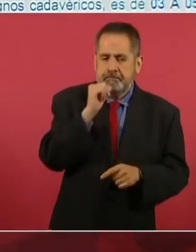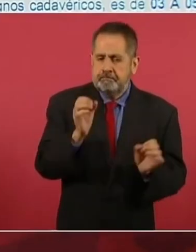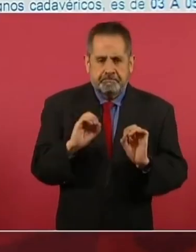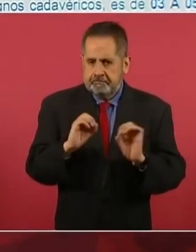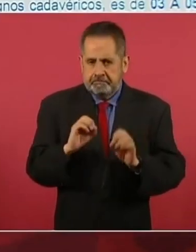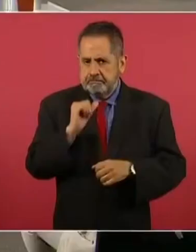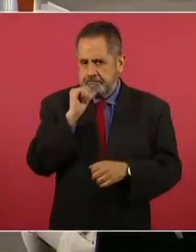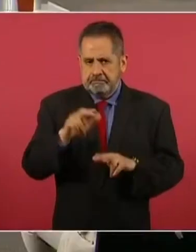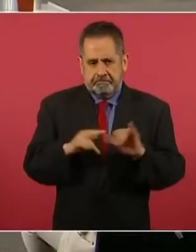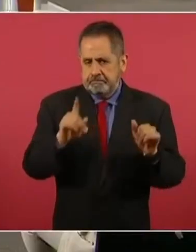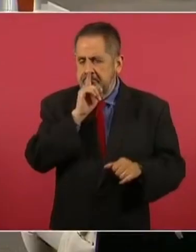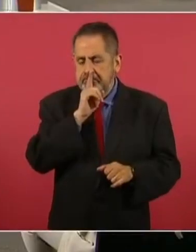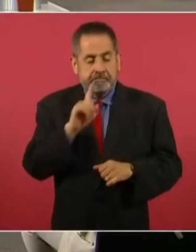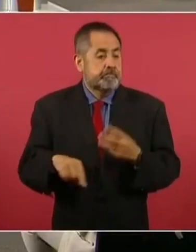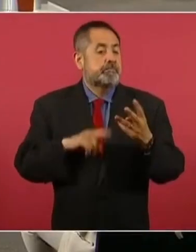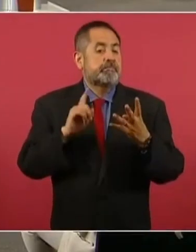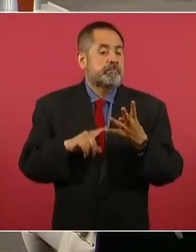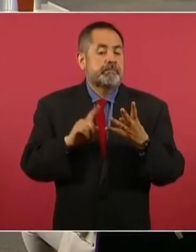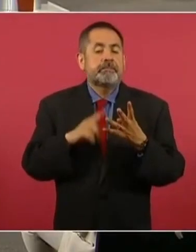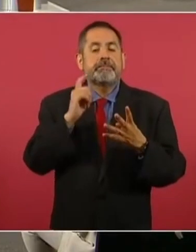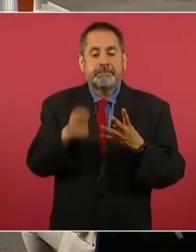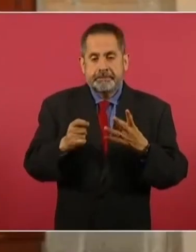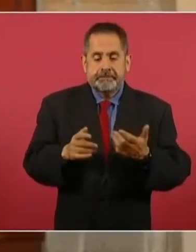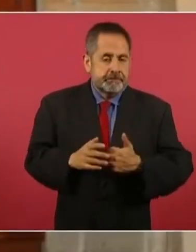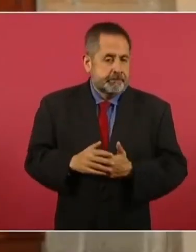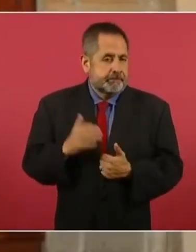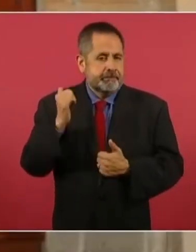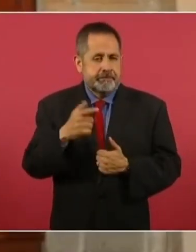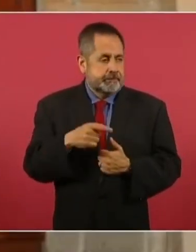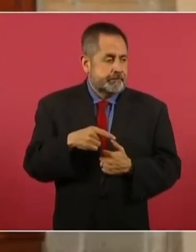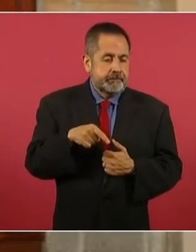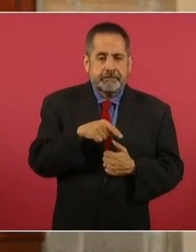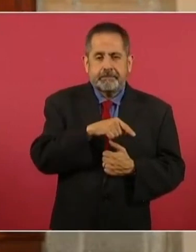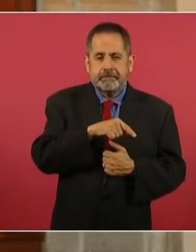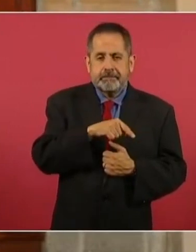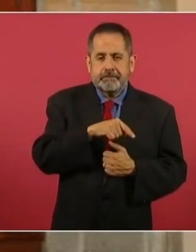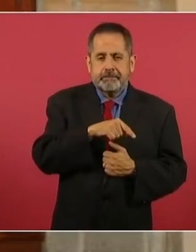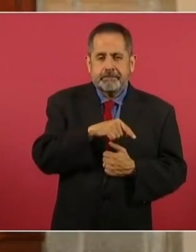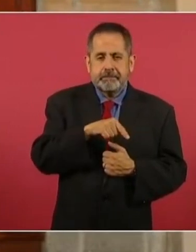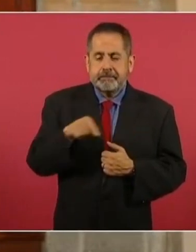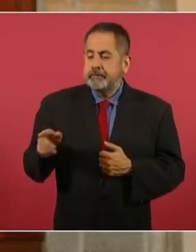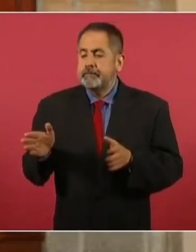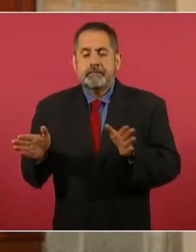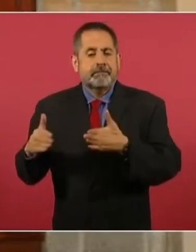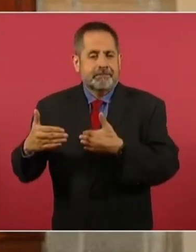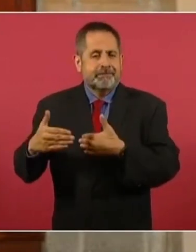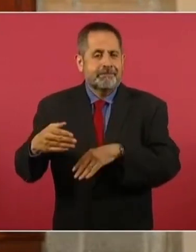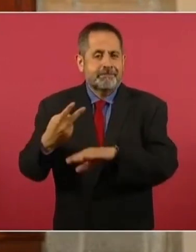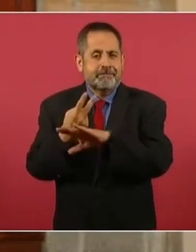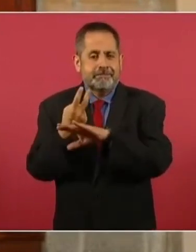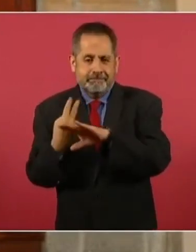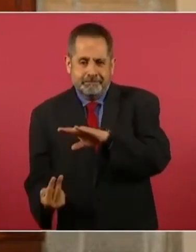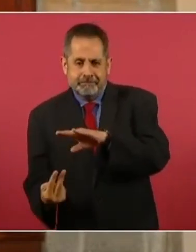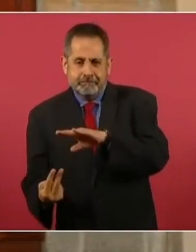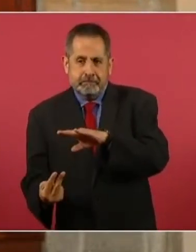tercera conclusión y la cuarta es que se descarta por completo la posibilidad de asfixia